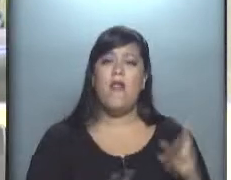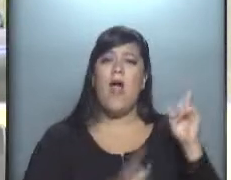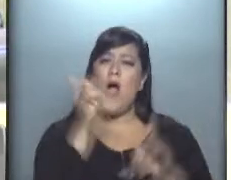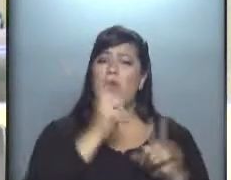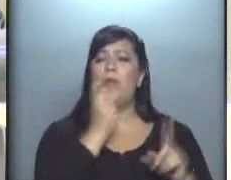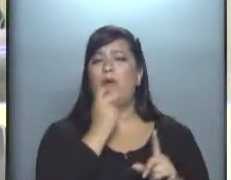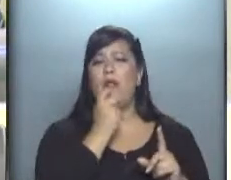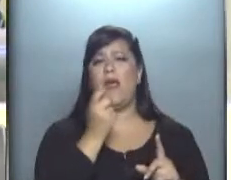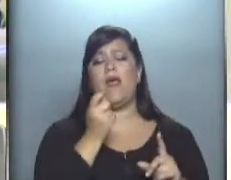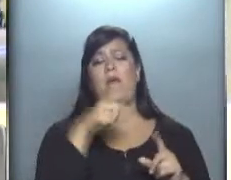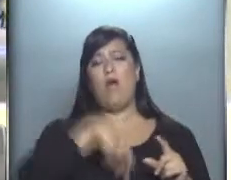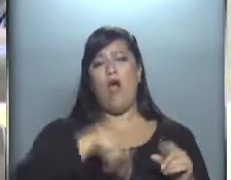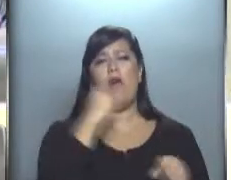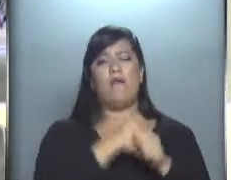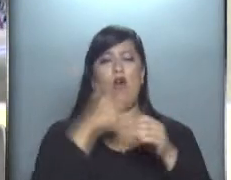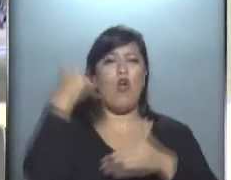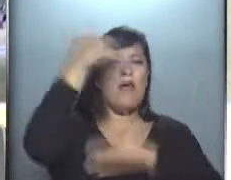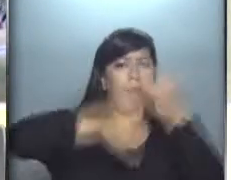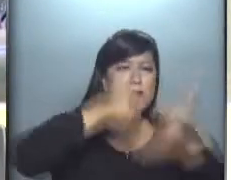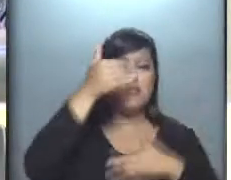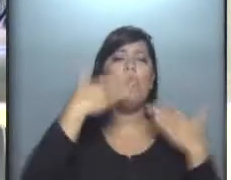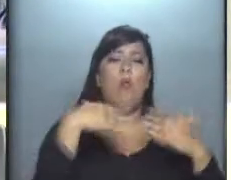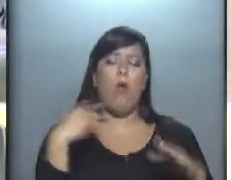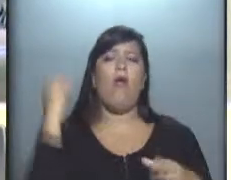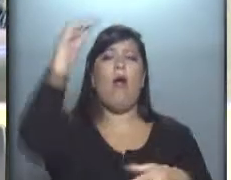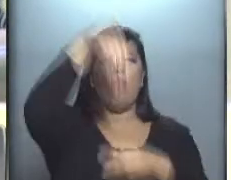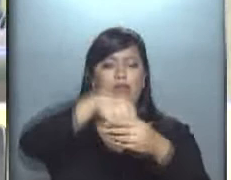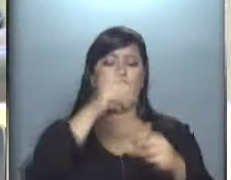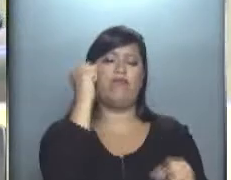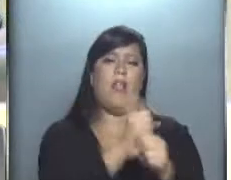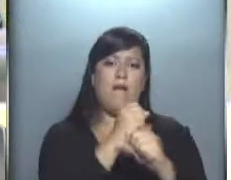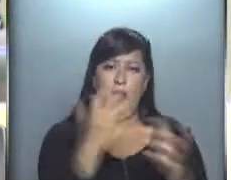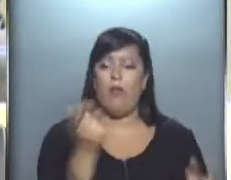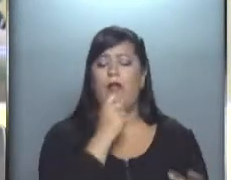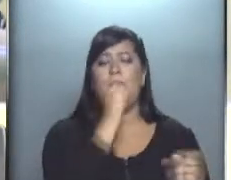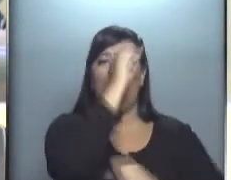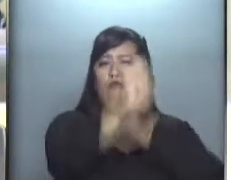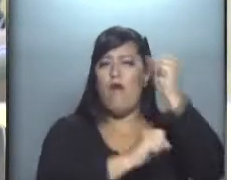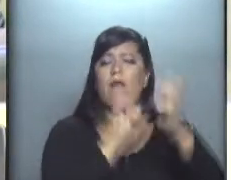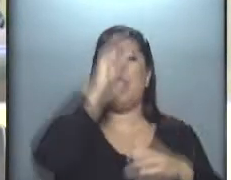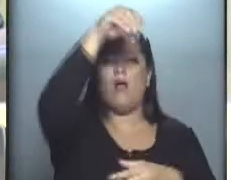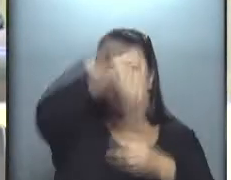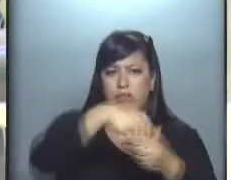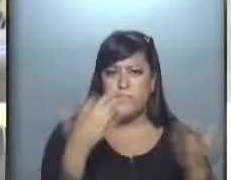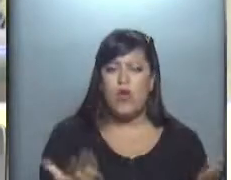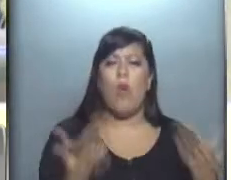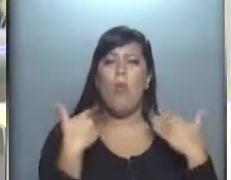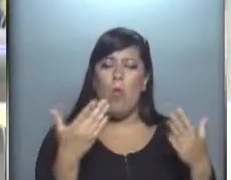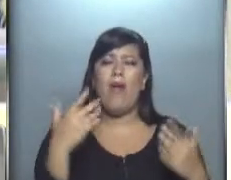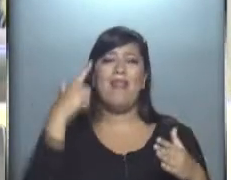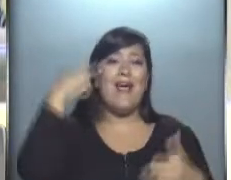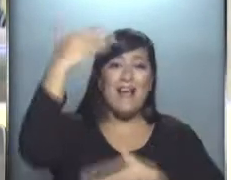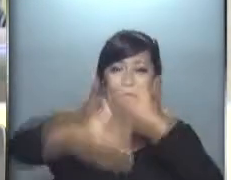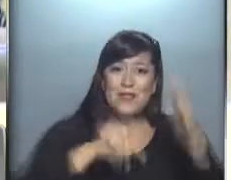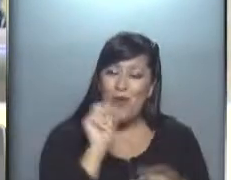un trabajo de capacitación puedan emplearse, por ejemplo, en una fábrica, tener la posibilidad de hacer la capacitación en